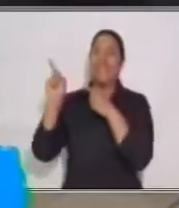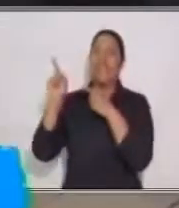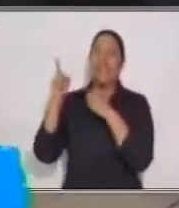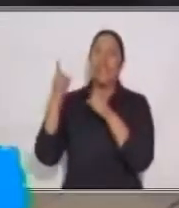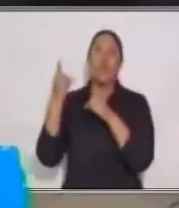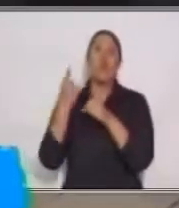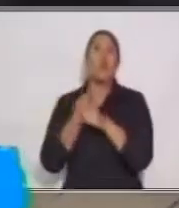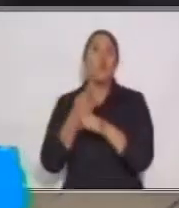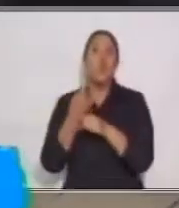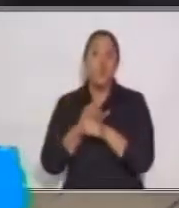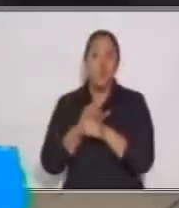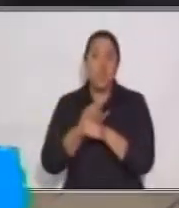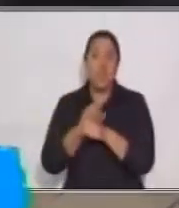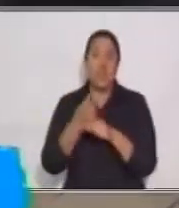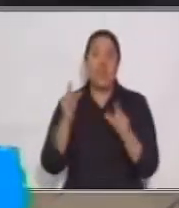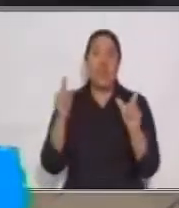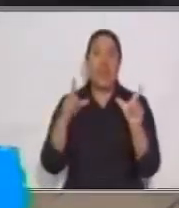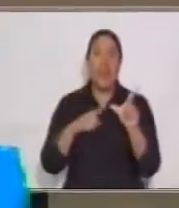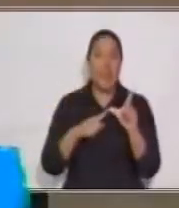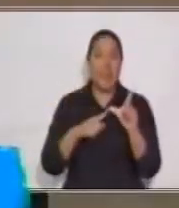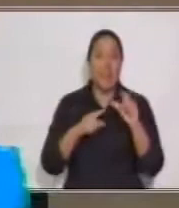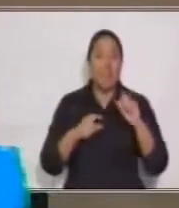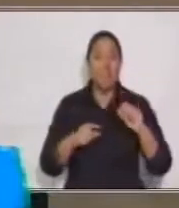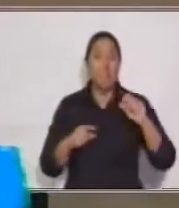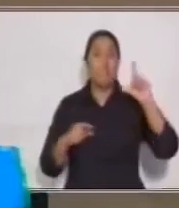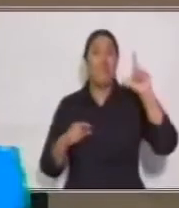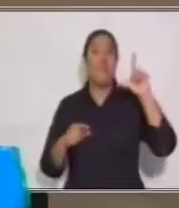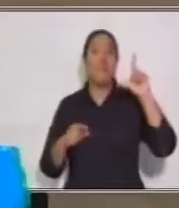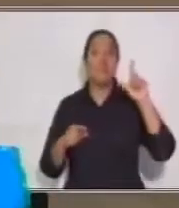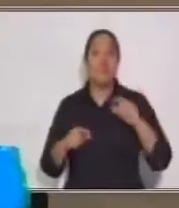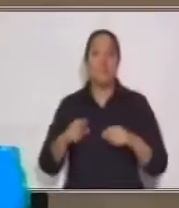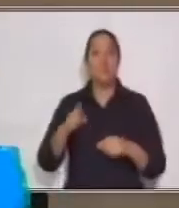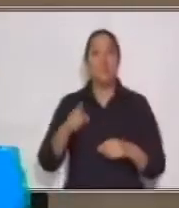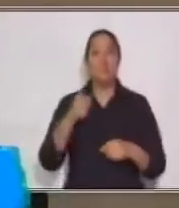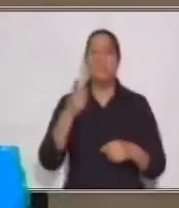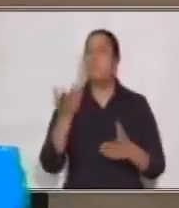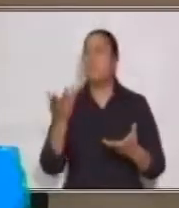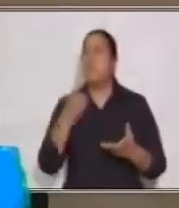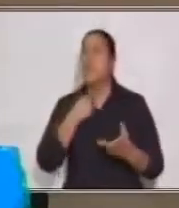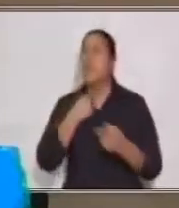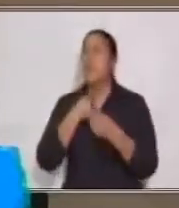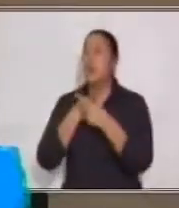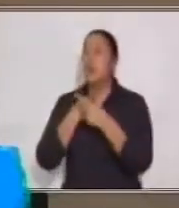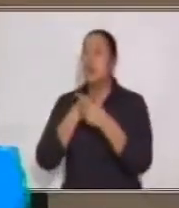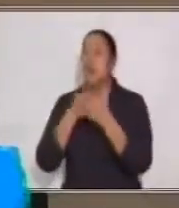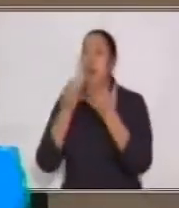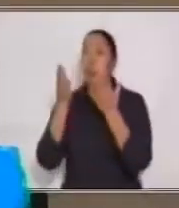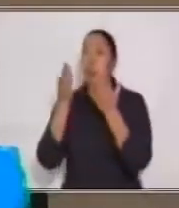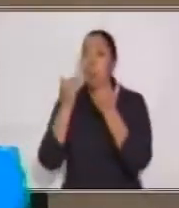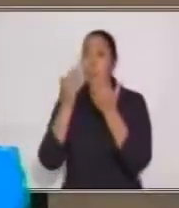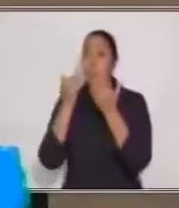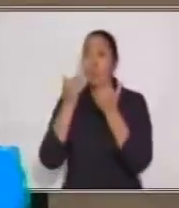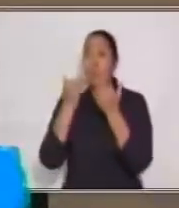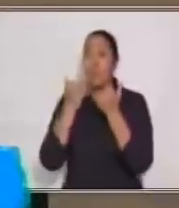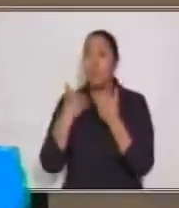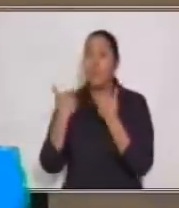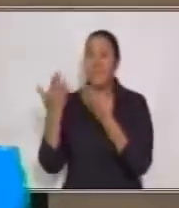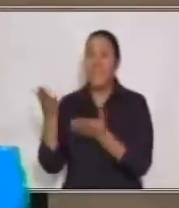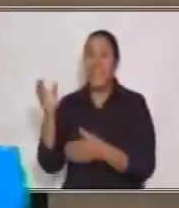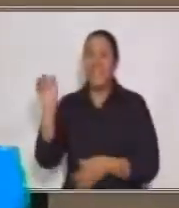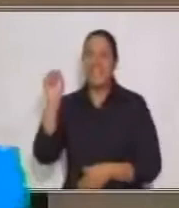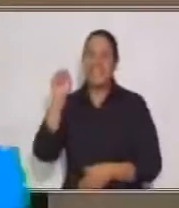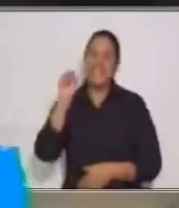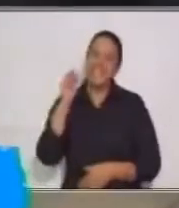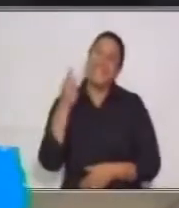mayúsculas. Vamos a ver si le gusta la zanahoria. Vamos a ver. Mmm, sí, sí le gusta. Muy bien.